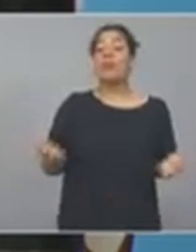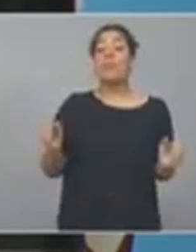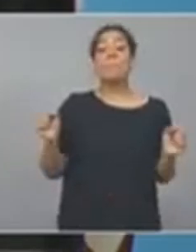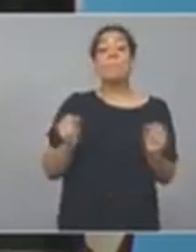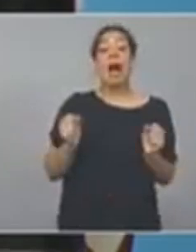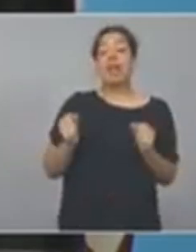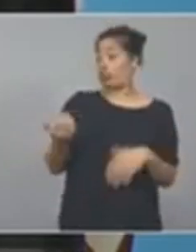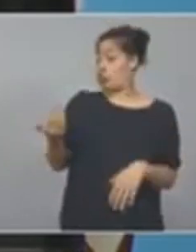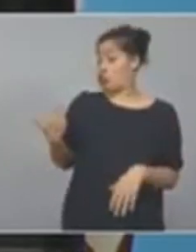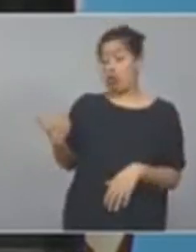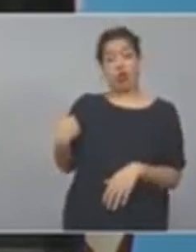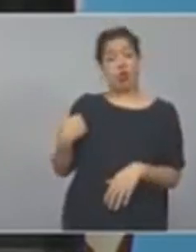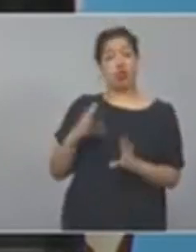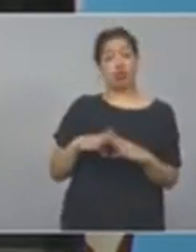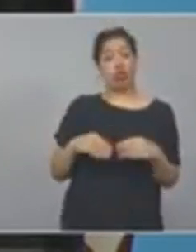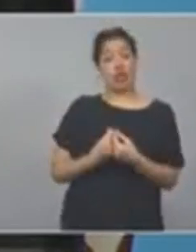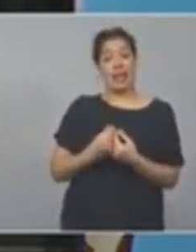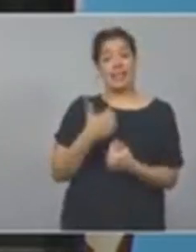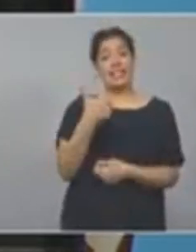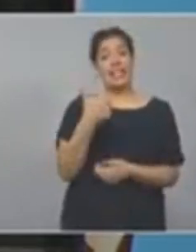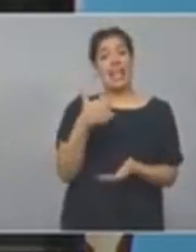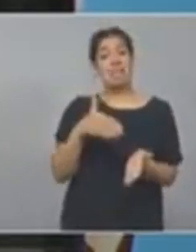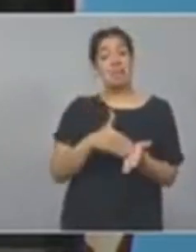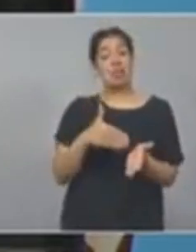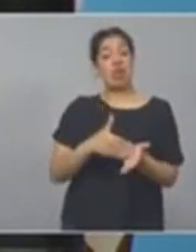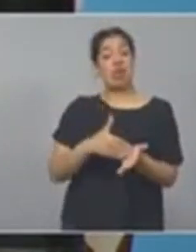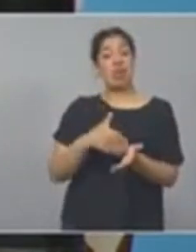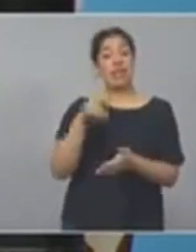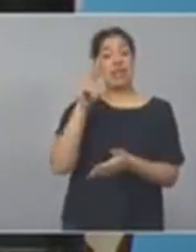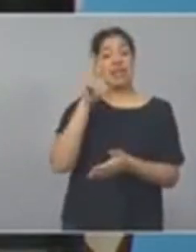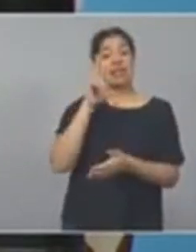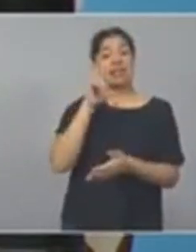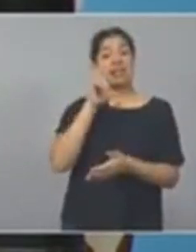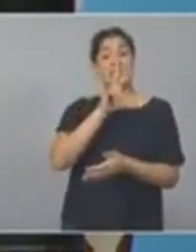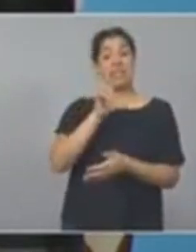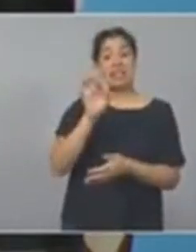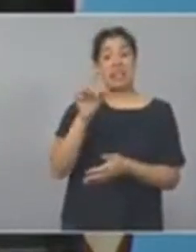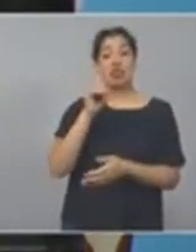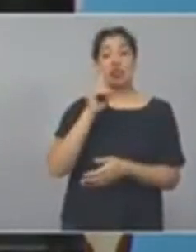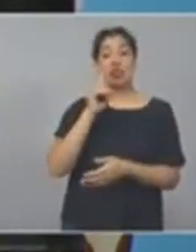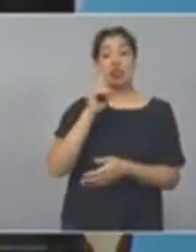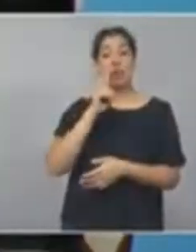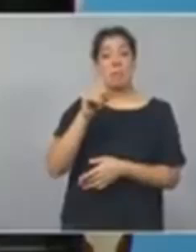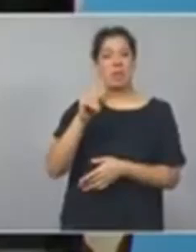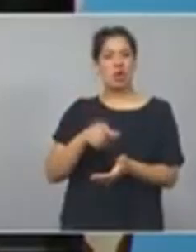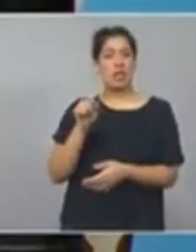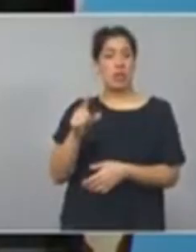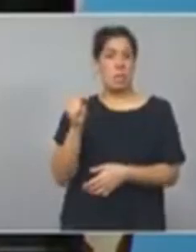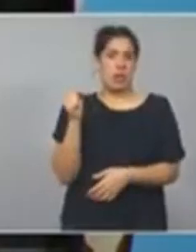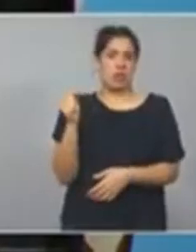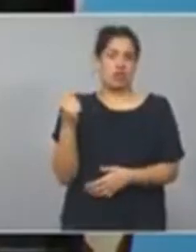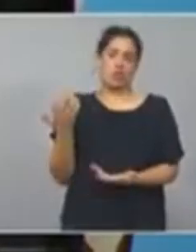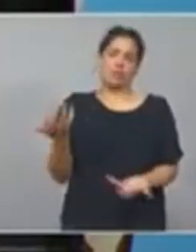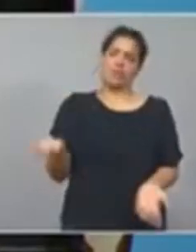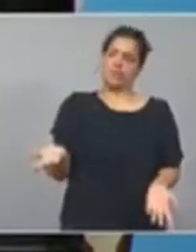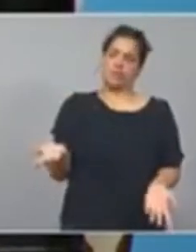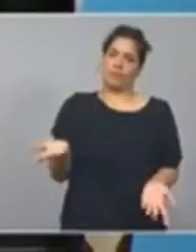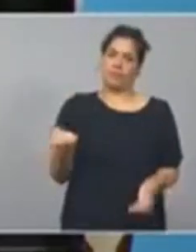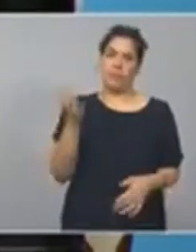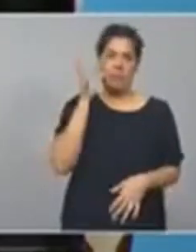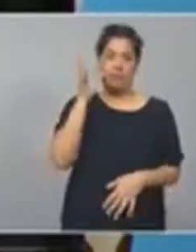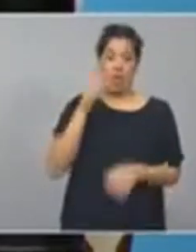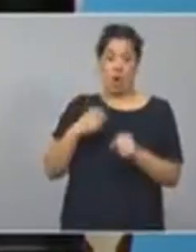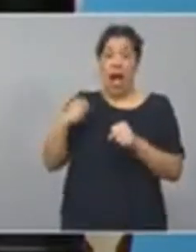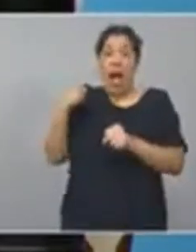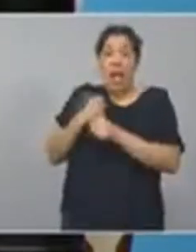de 6.300.000 millones de pesos para el mes de mayo de deuda del